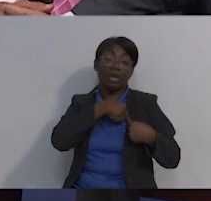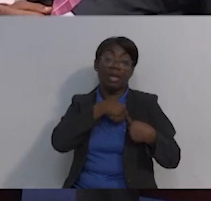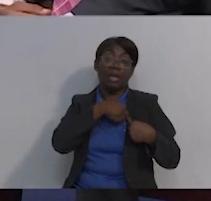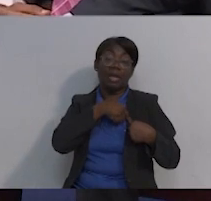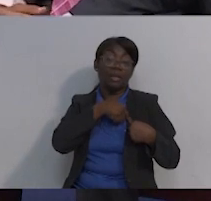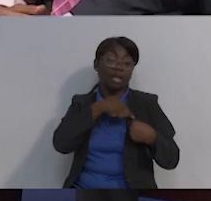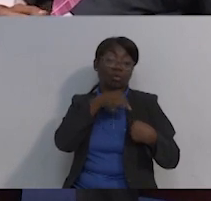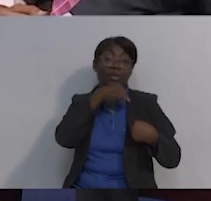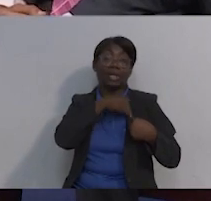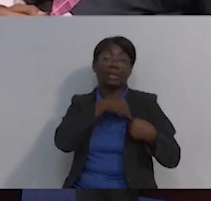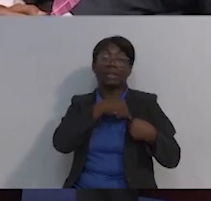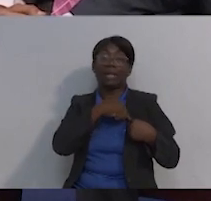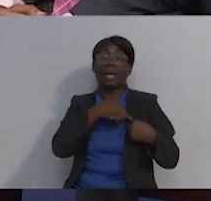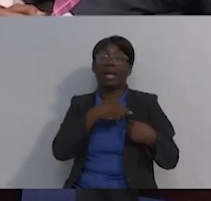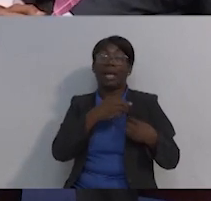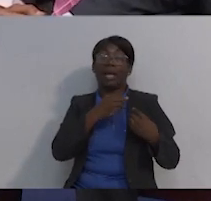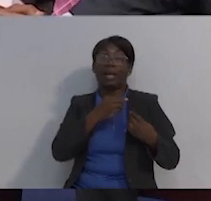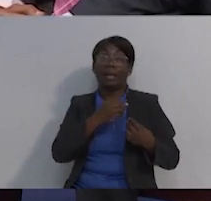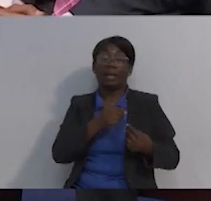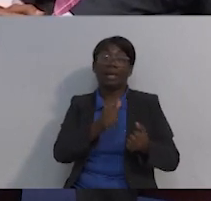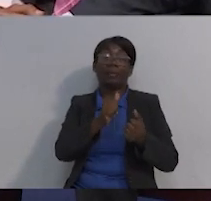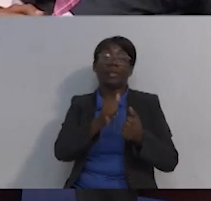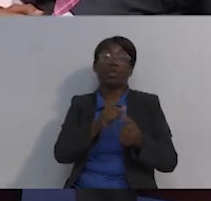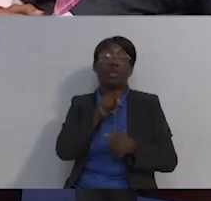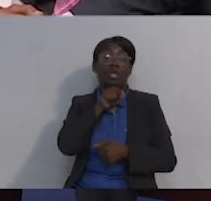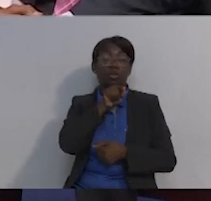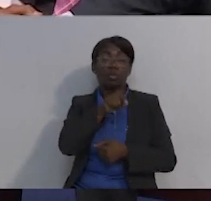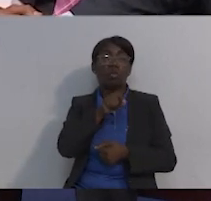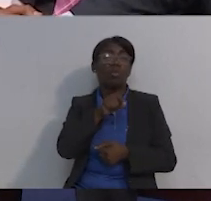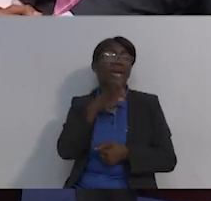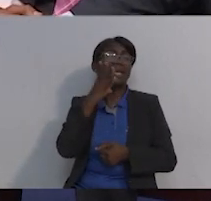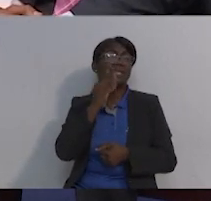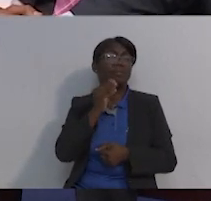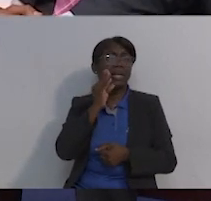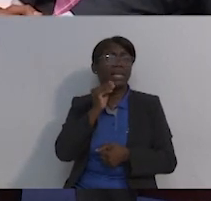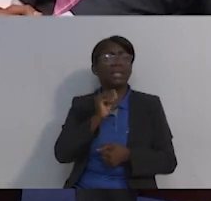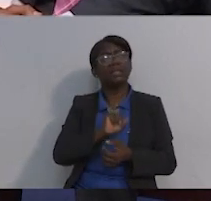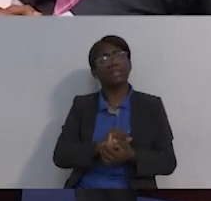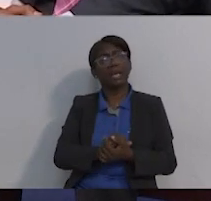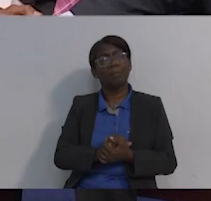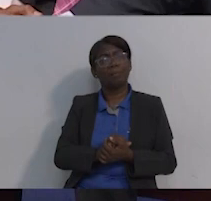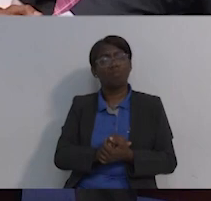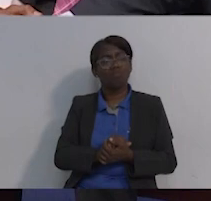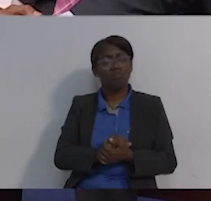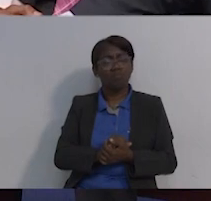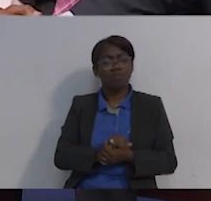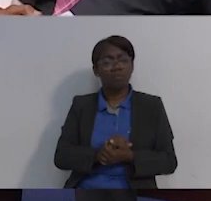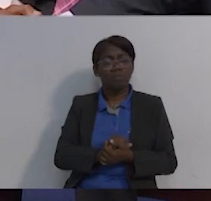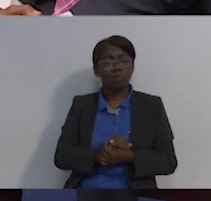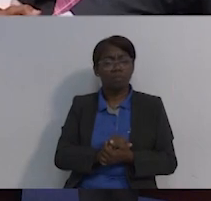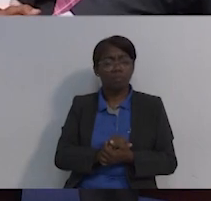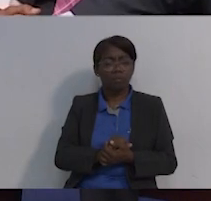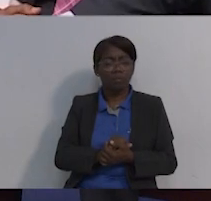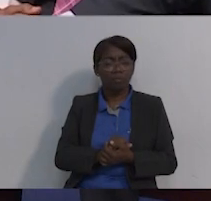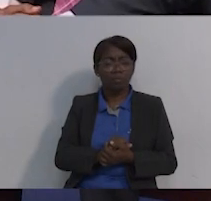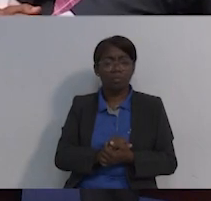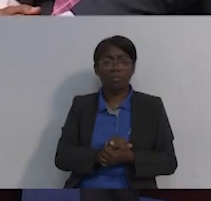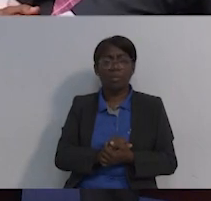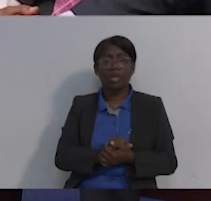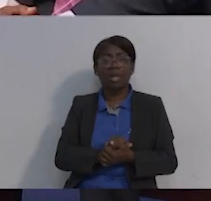dice de lo del rechazo, menos, digamos, menos personas, el cuerpo rechaza eso menos que